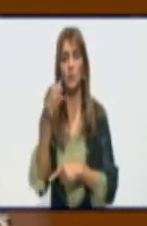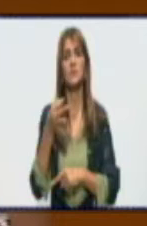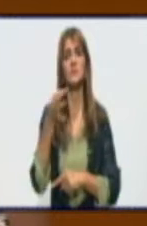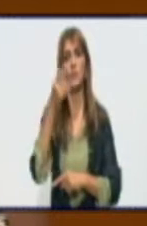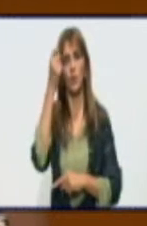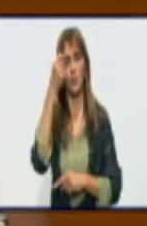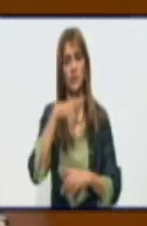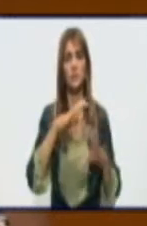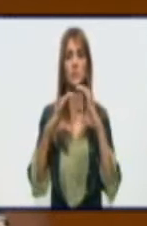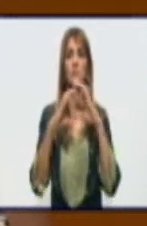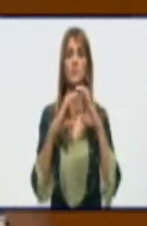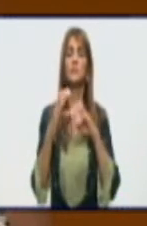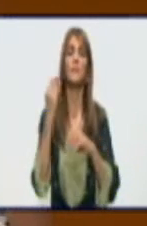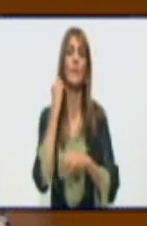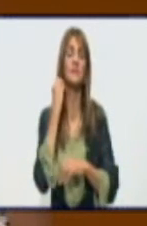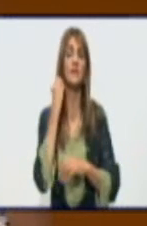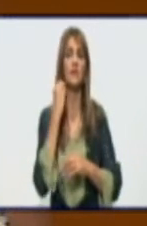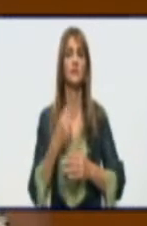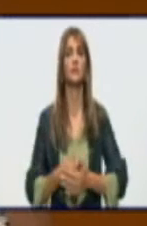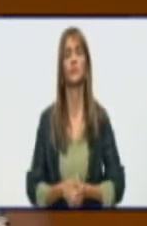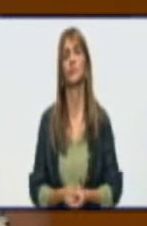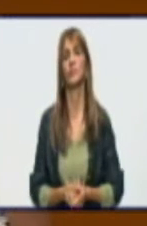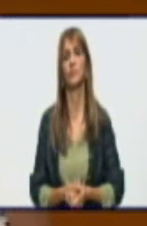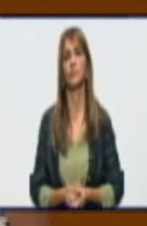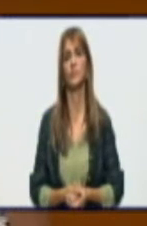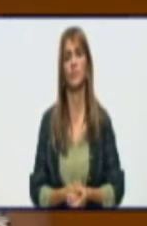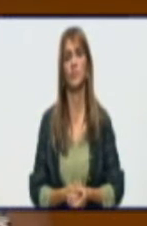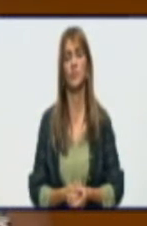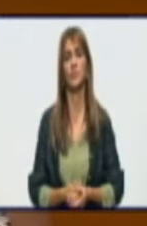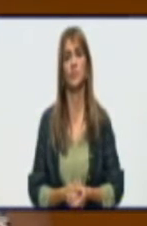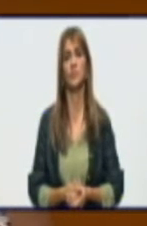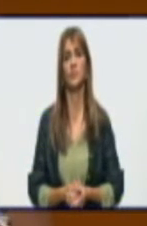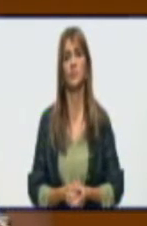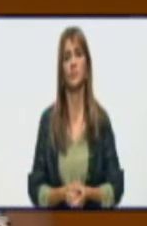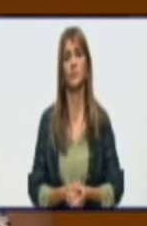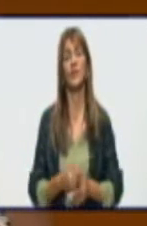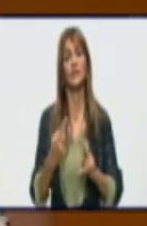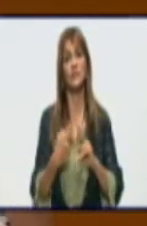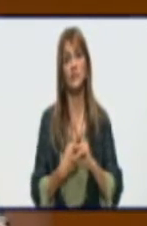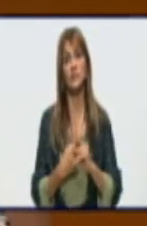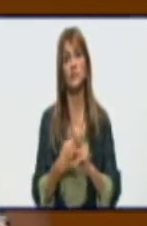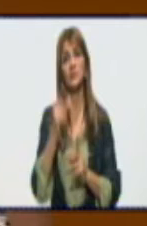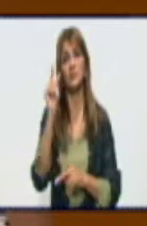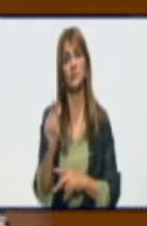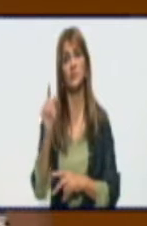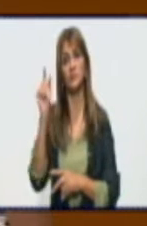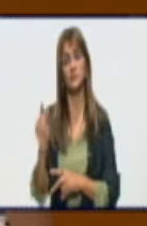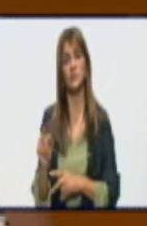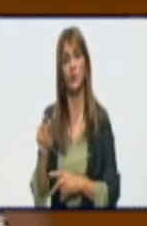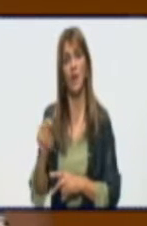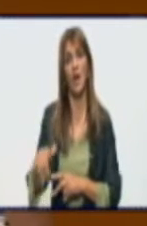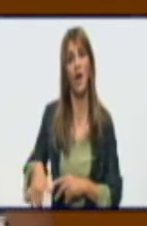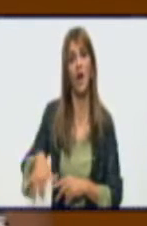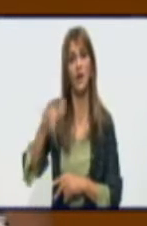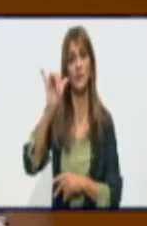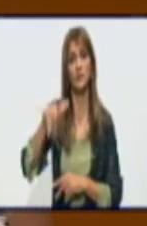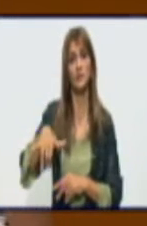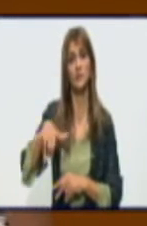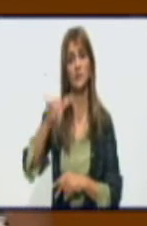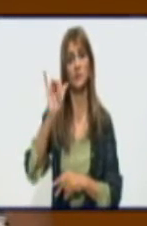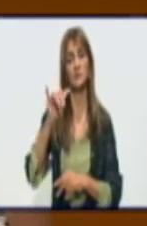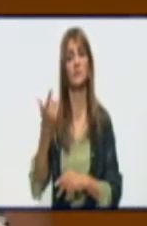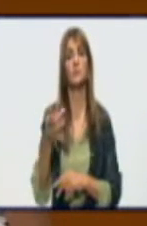Cautocristo y Manzanillo, cada uno también con un solo caso. Y los importados, uno del municipio de Jiguaní y otro del municipio de